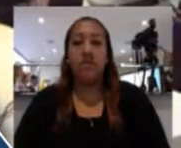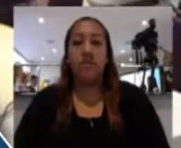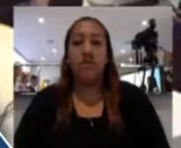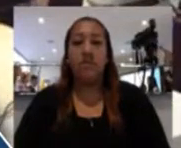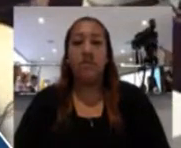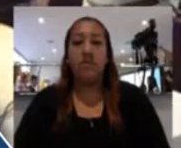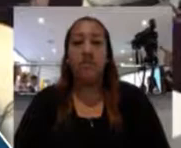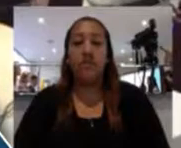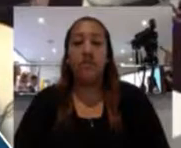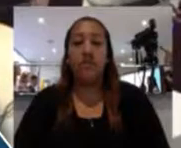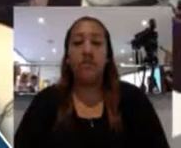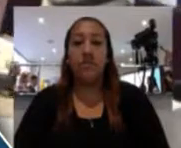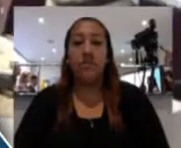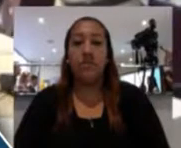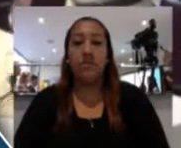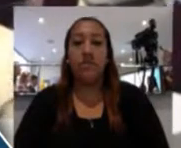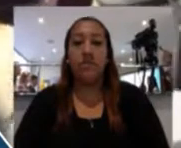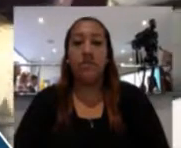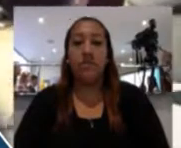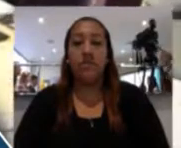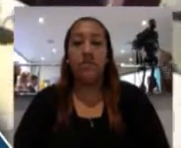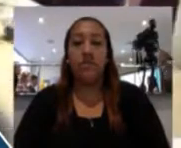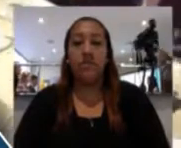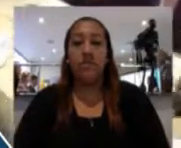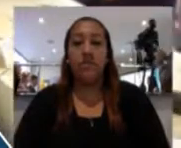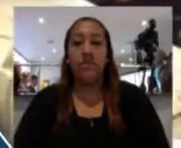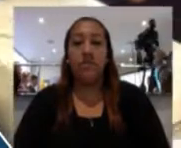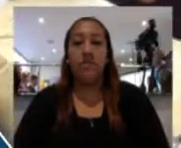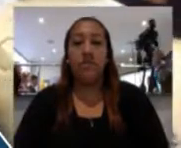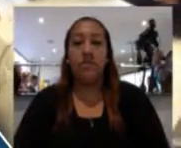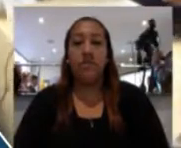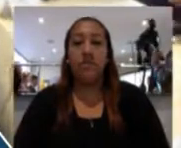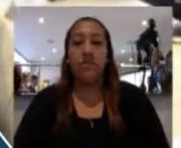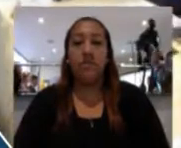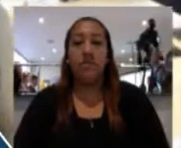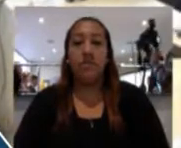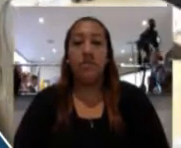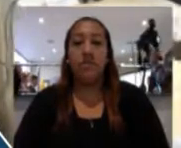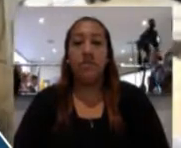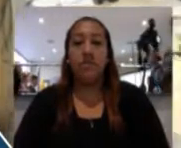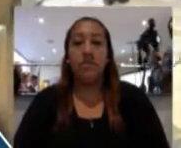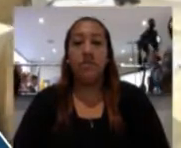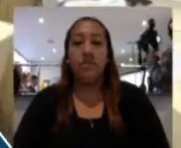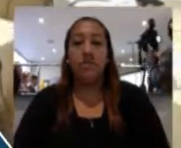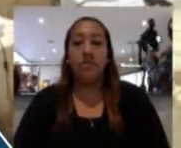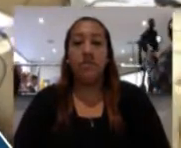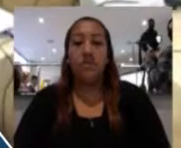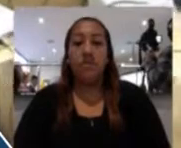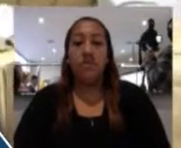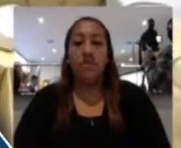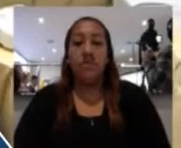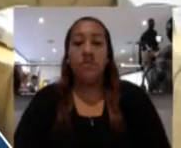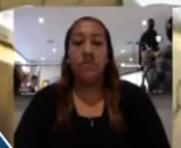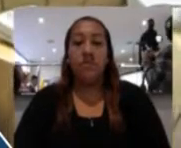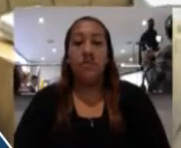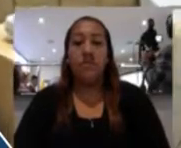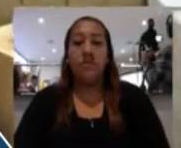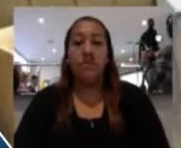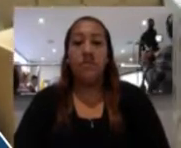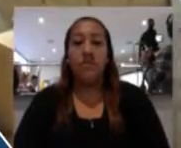ääää